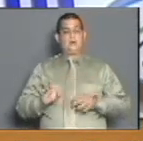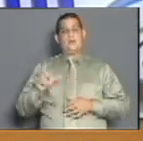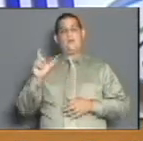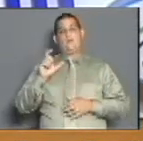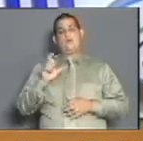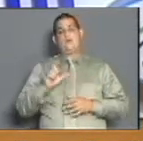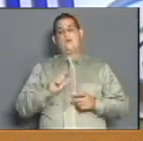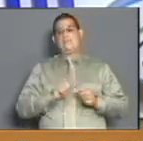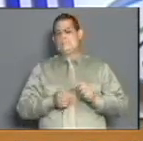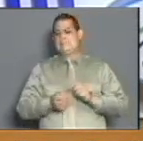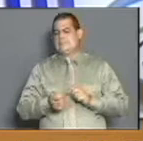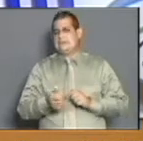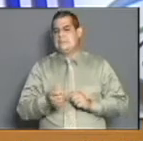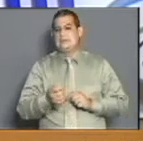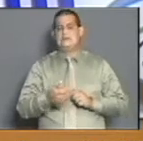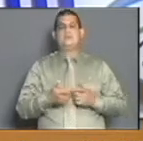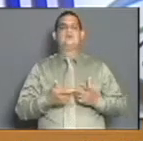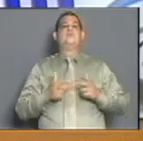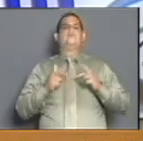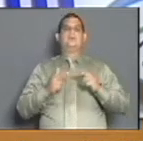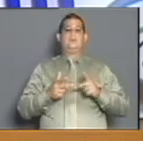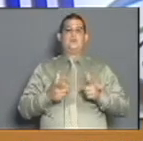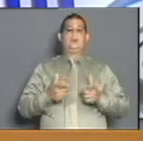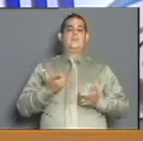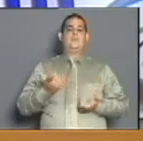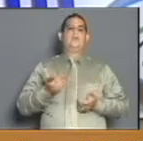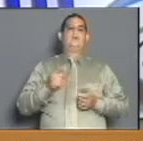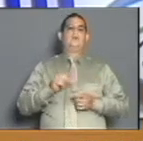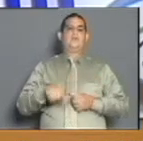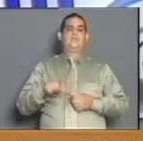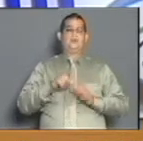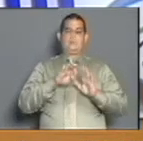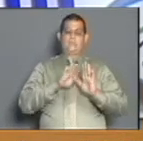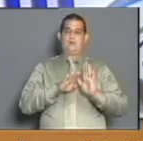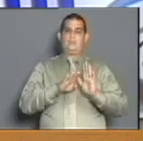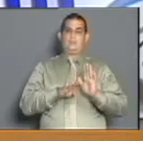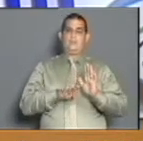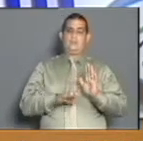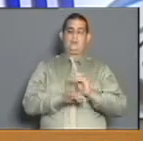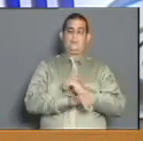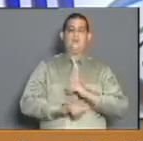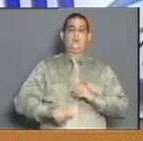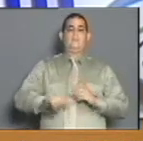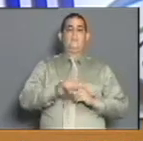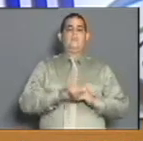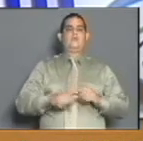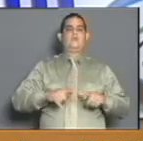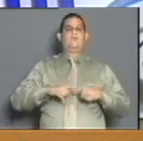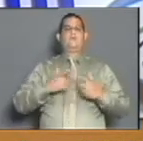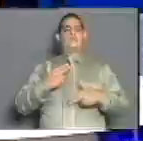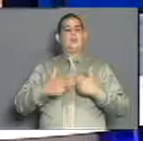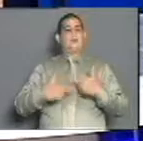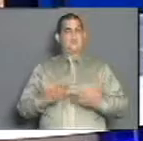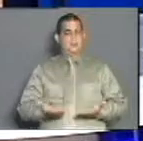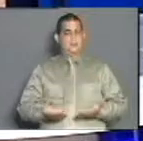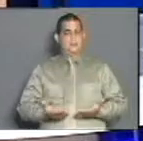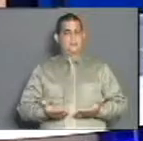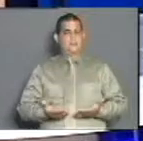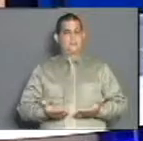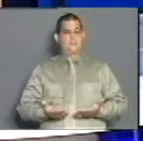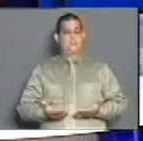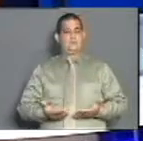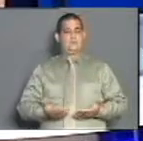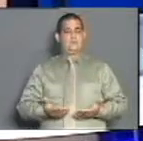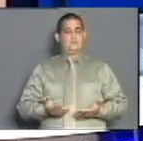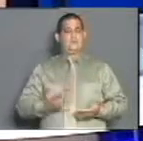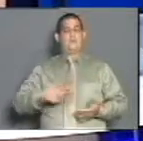a un paso de coger el primer puesto como casos, aunque están bajando, indudablemente que están bajando. Pero, ¿qué tenemos que hacer? Sí. que buscar